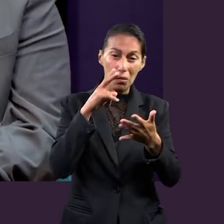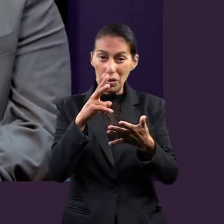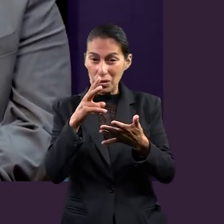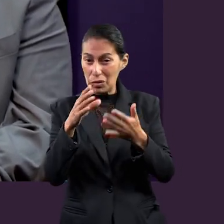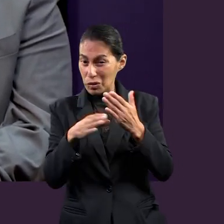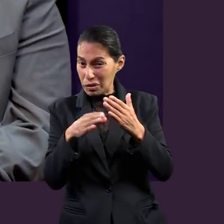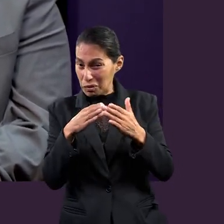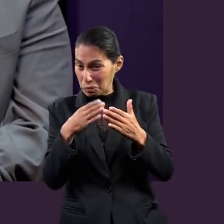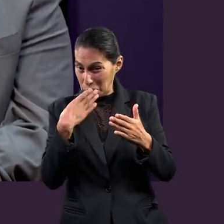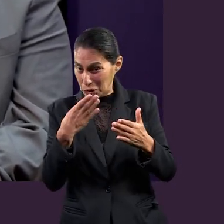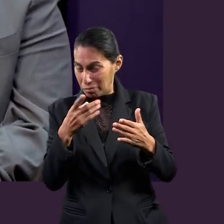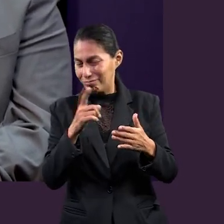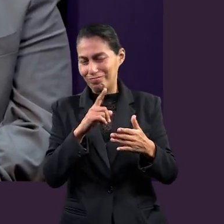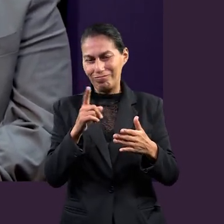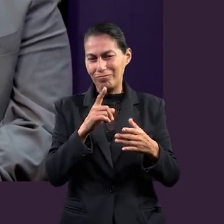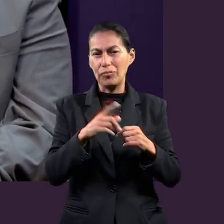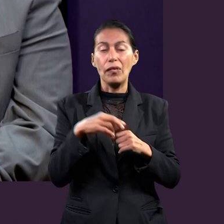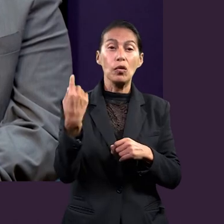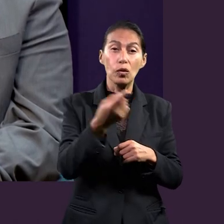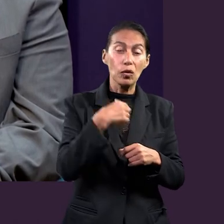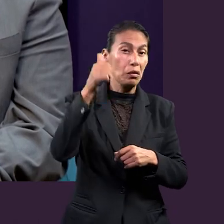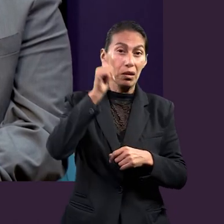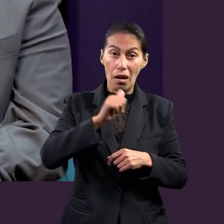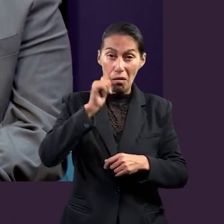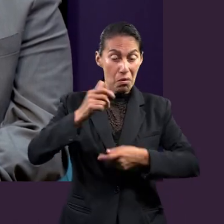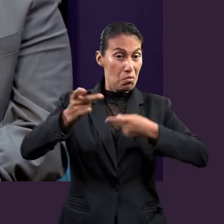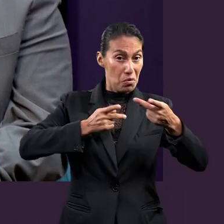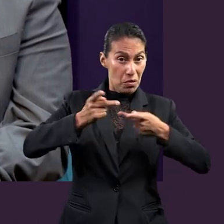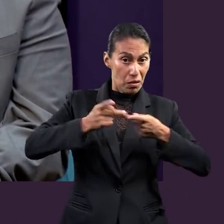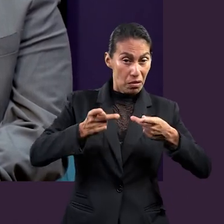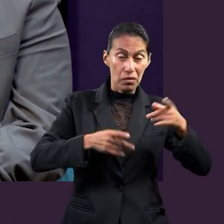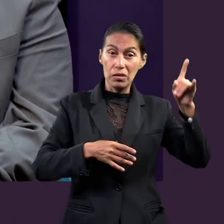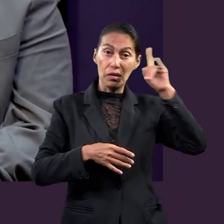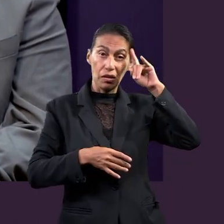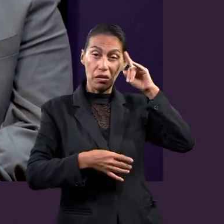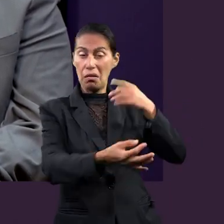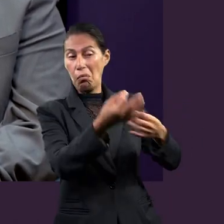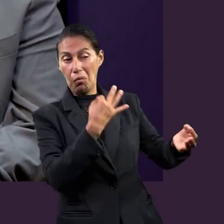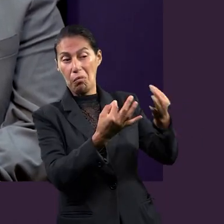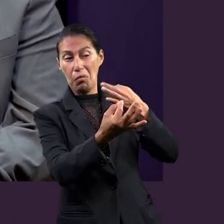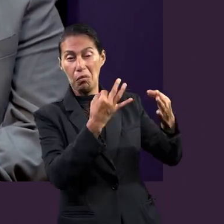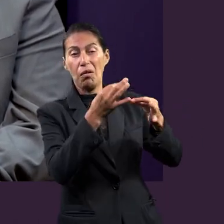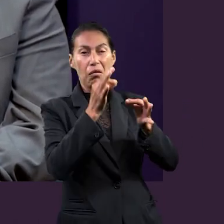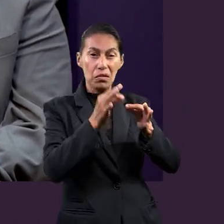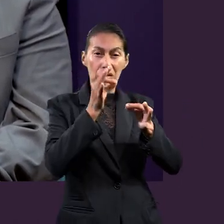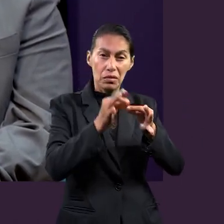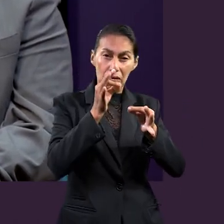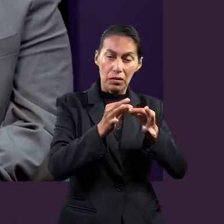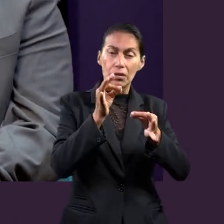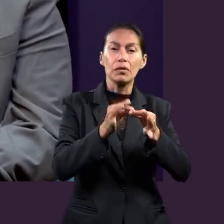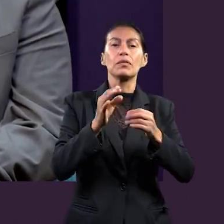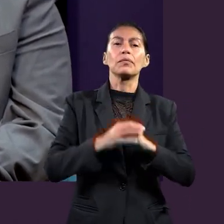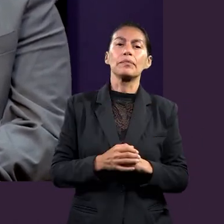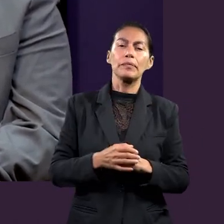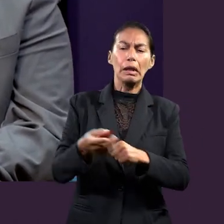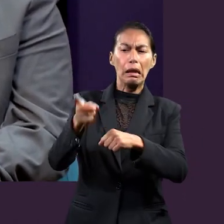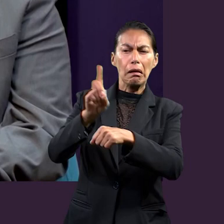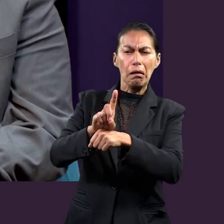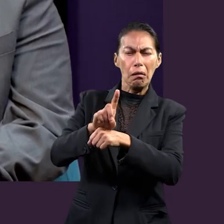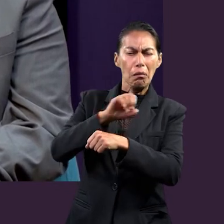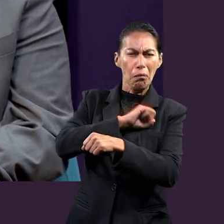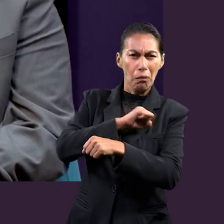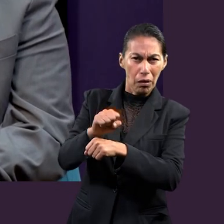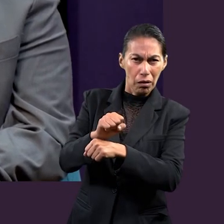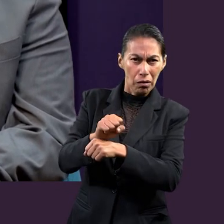un contenido que no es bueno. Bueno, entonces nosotros debemos estar preparados todo el tiempo, porque las hechanzas son en todo